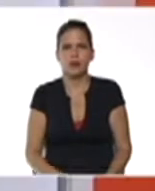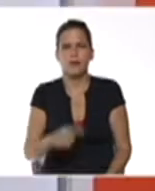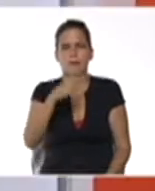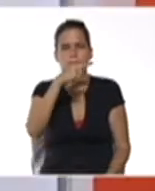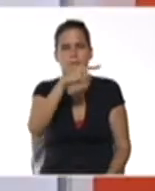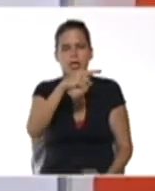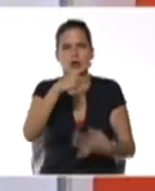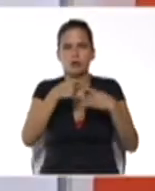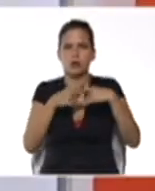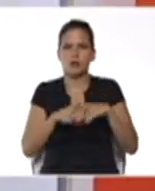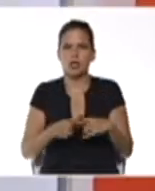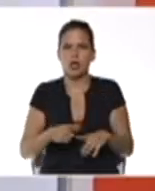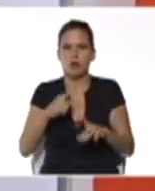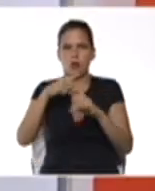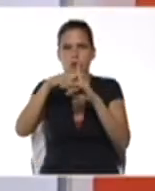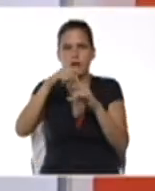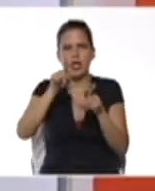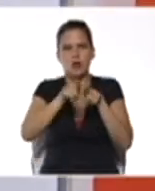menos.